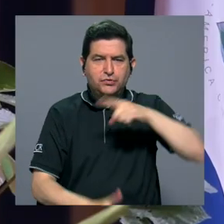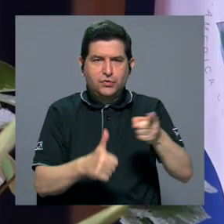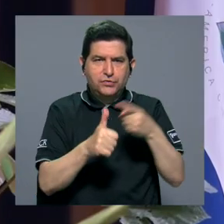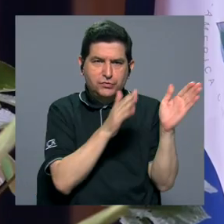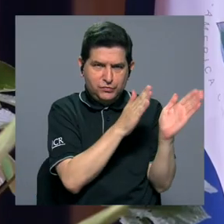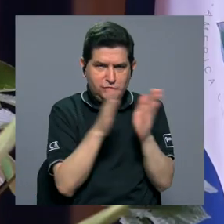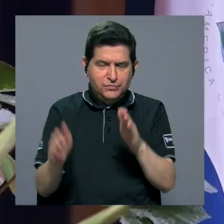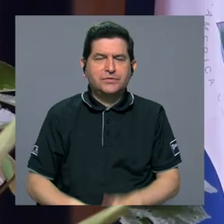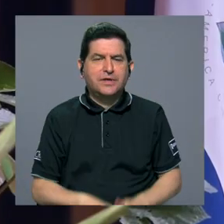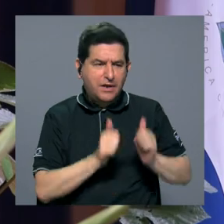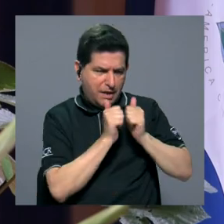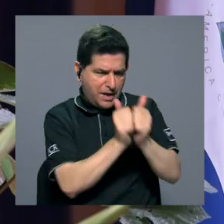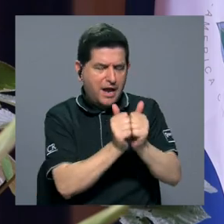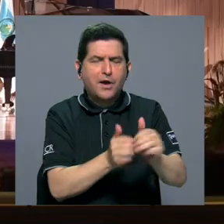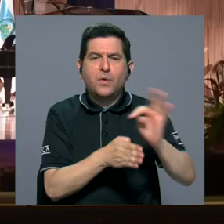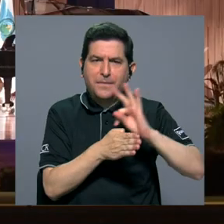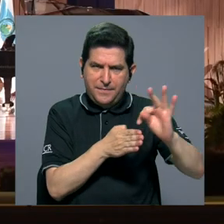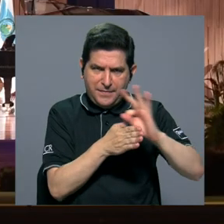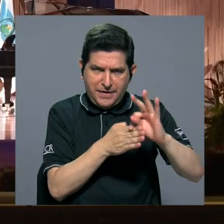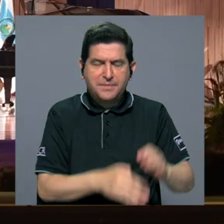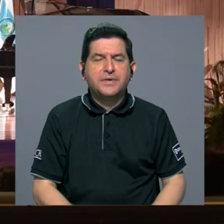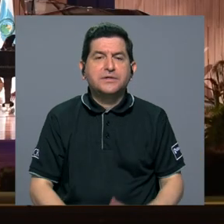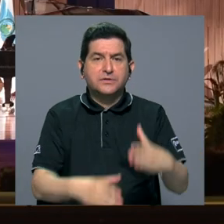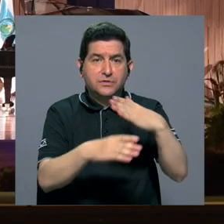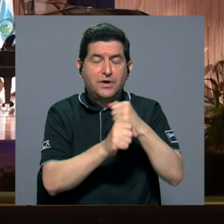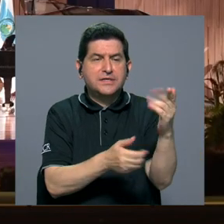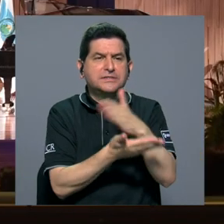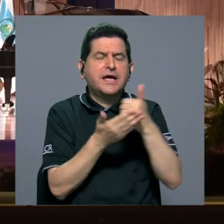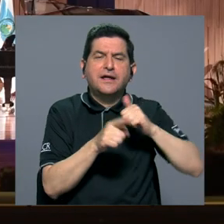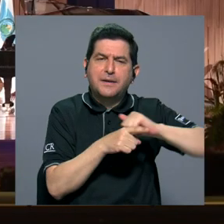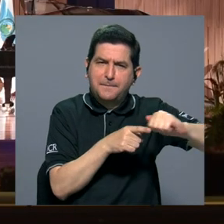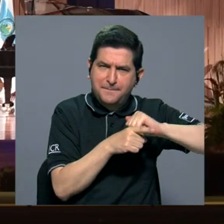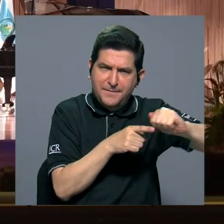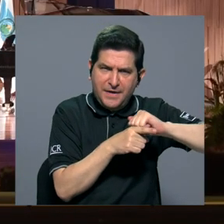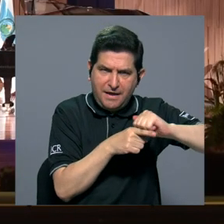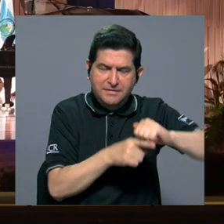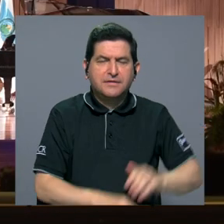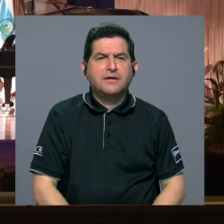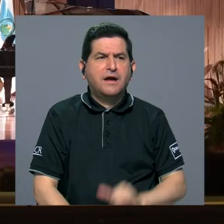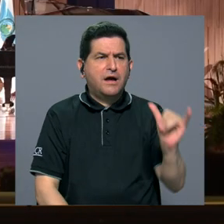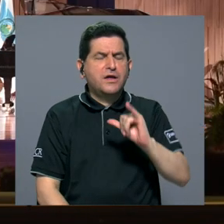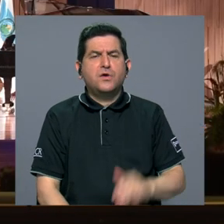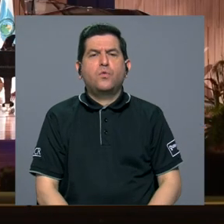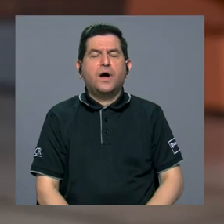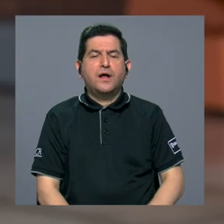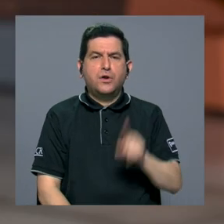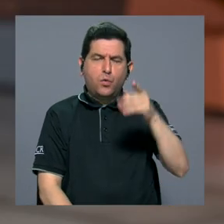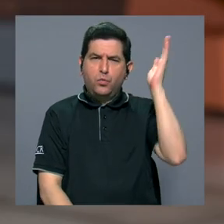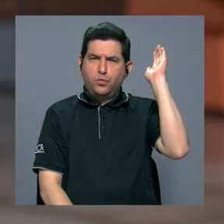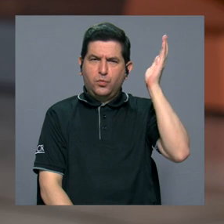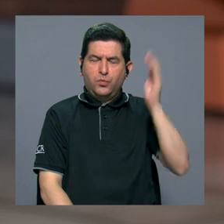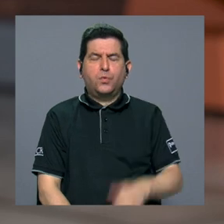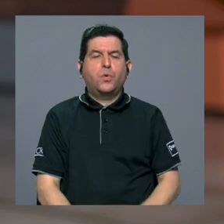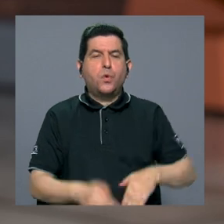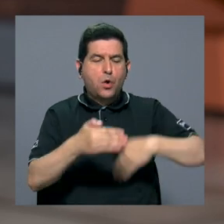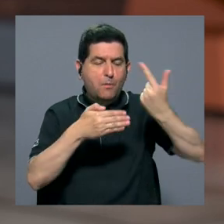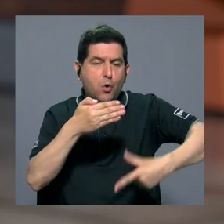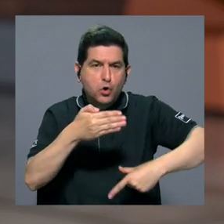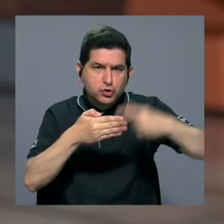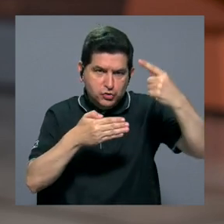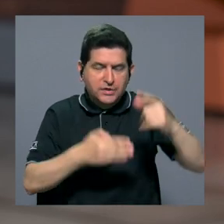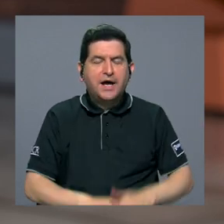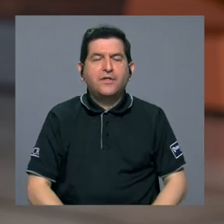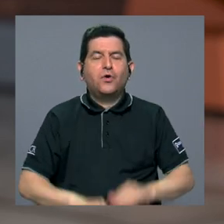formación en acompañamiento terapéutico y realizamos algunas prácticas. También hicimos un seminario en el posgrado en la